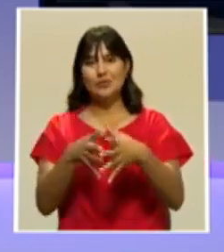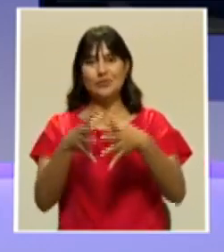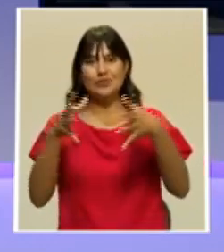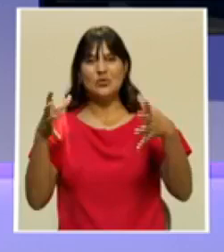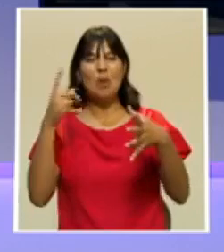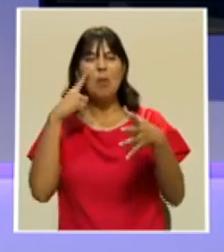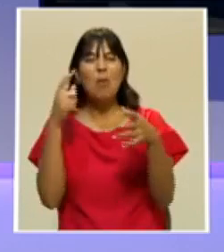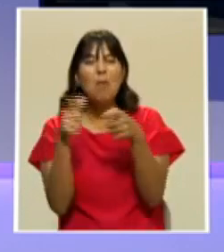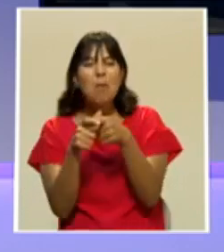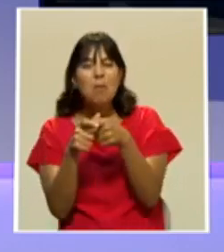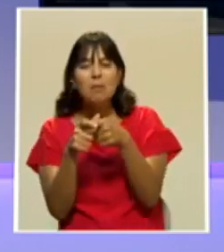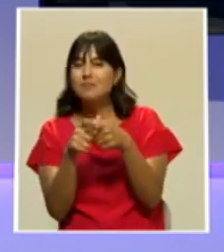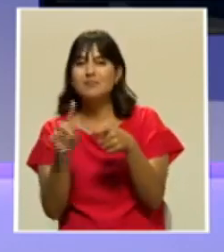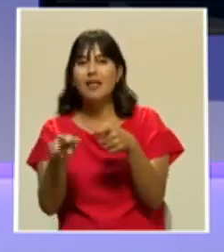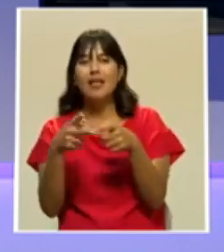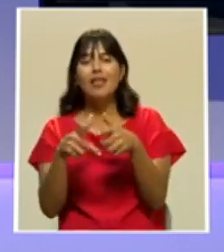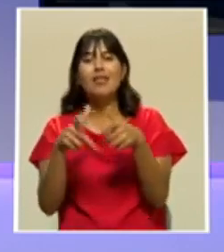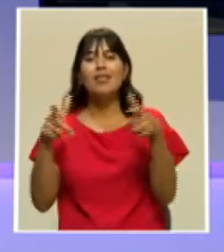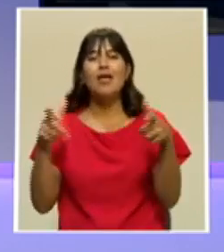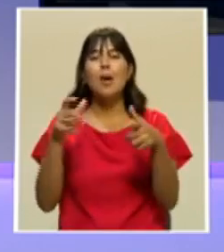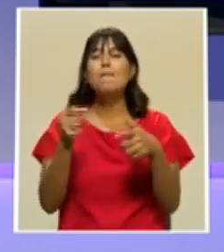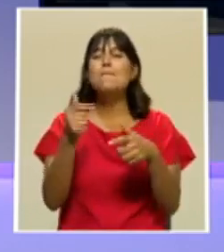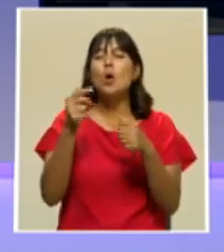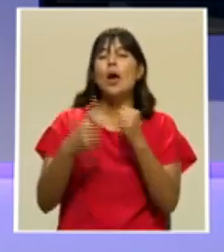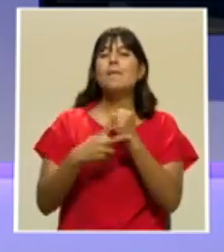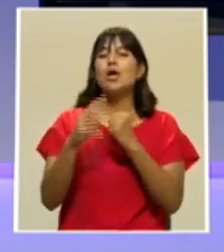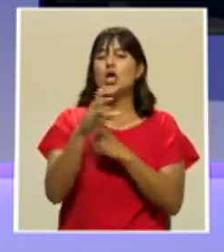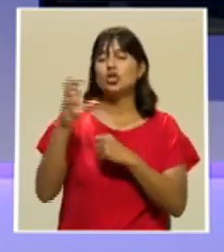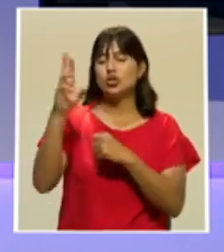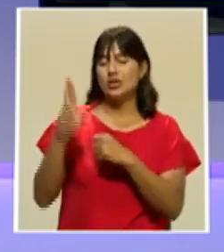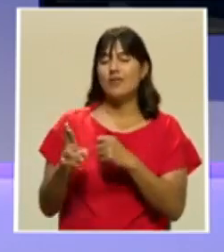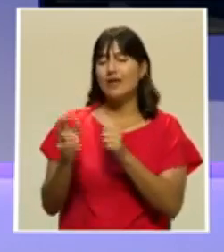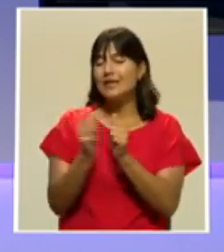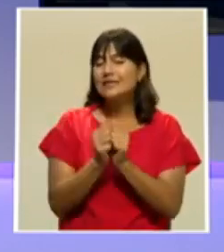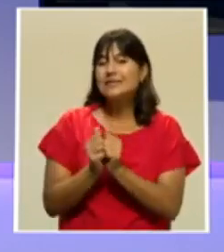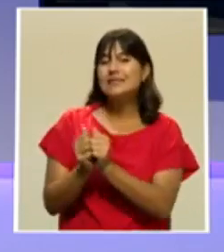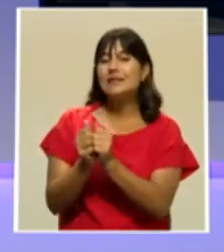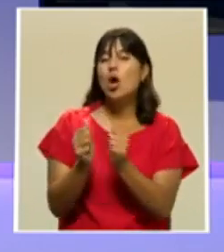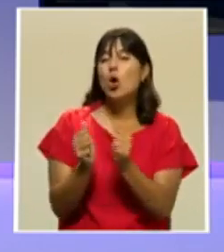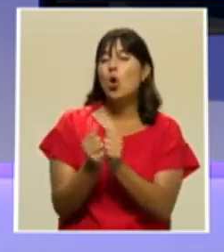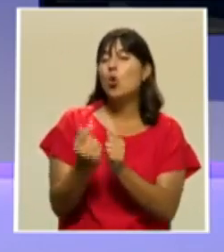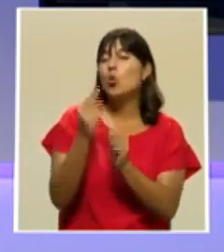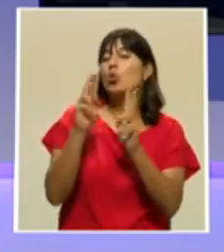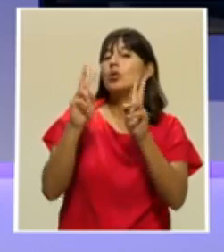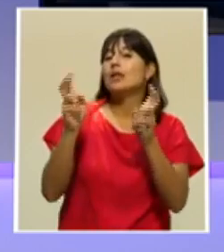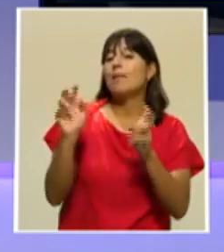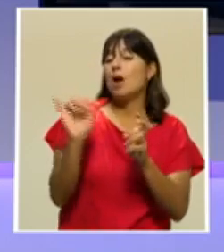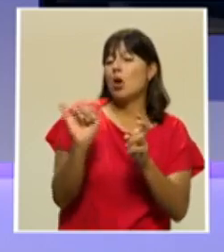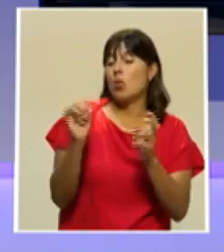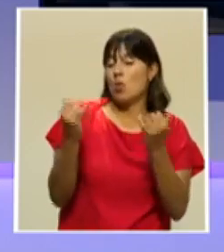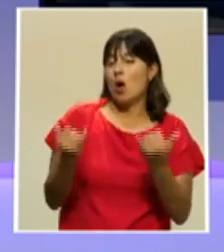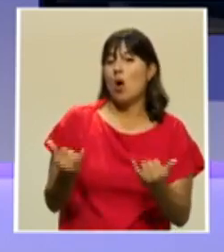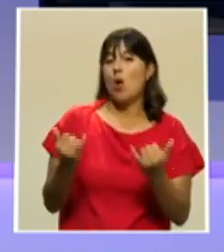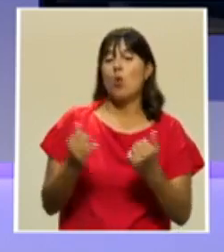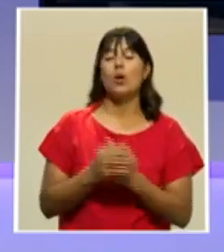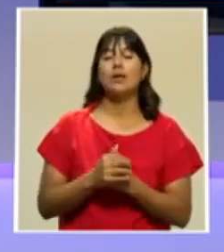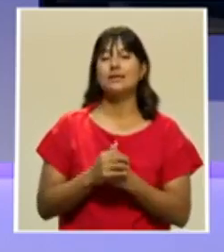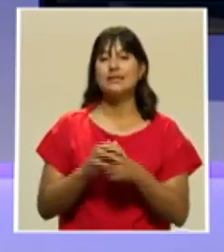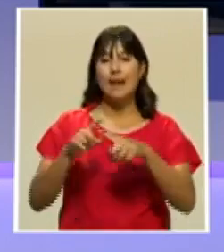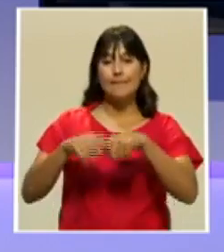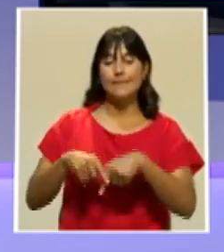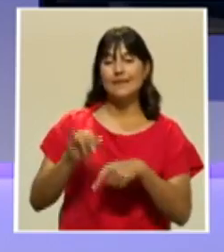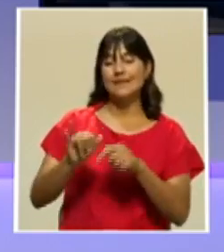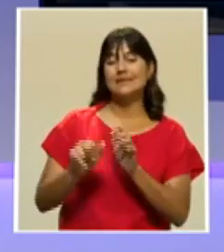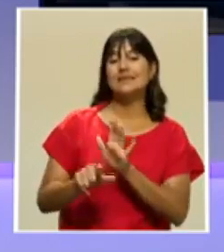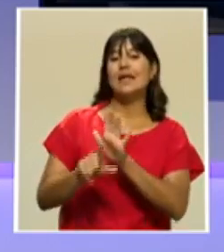pocas veces este país ha estado unido alrededor de un tema tan fuertemente como ha estado unido alrededor de vetar esta